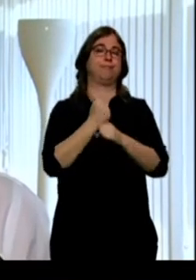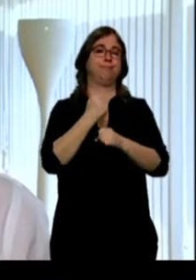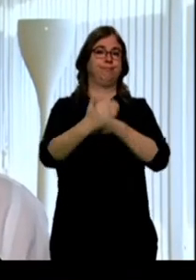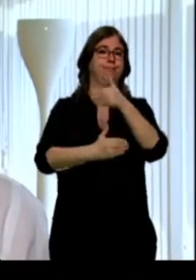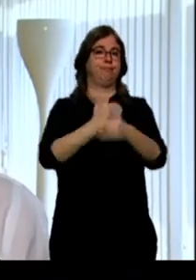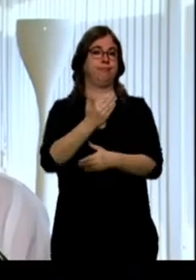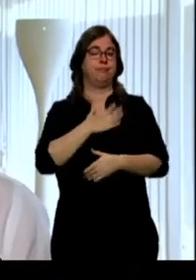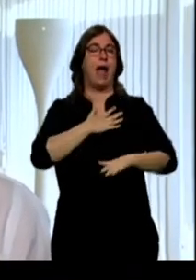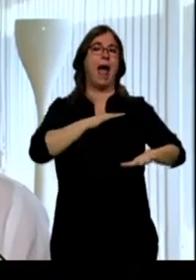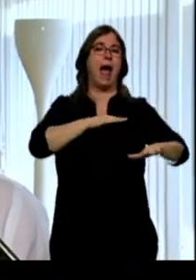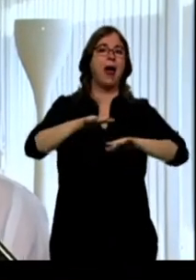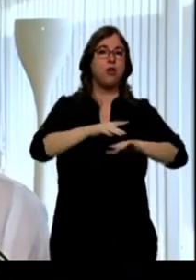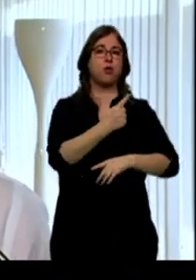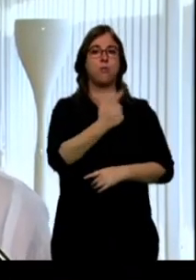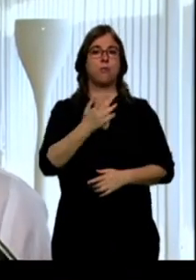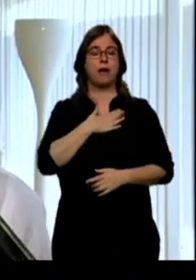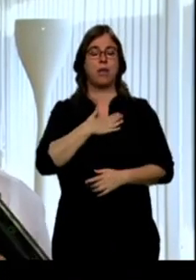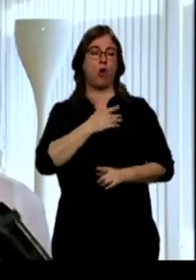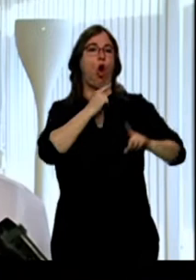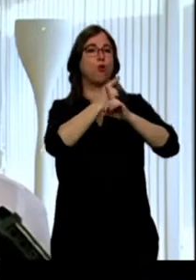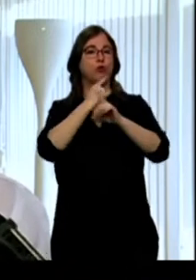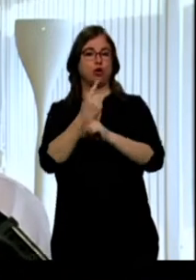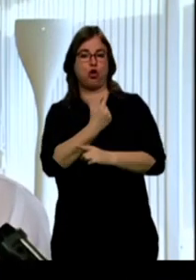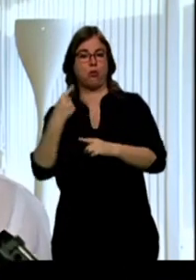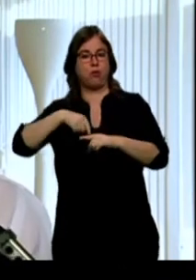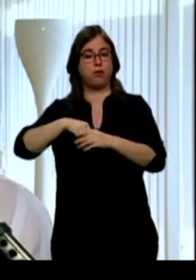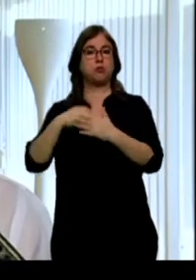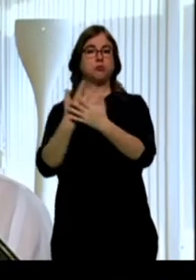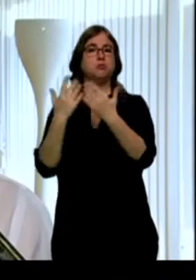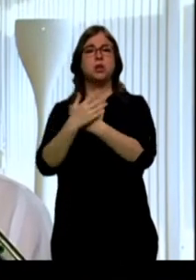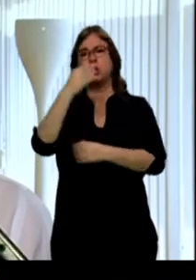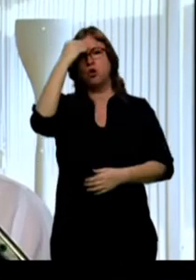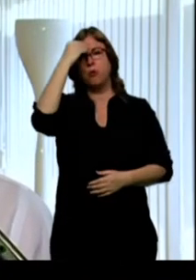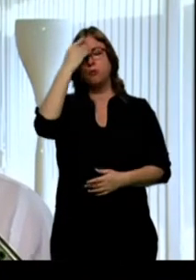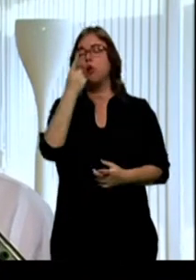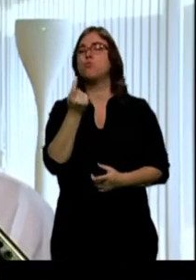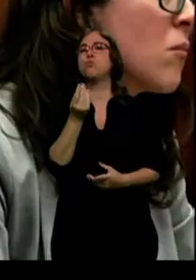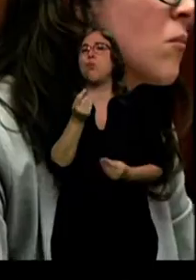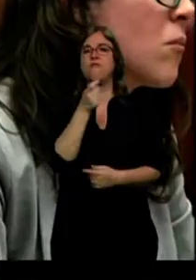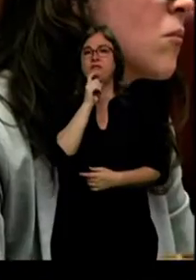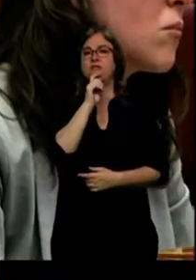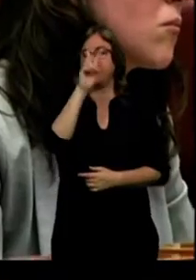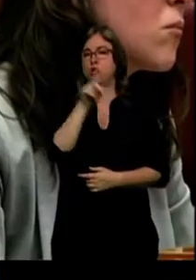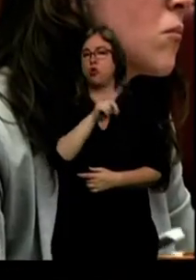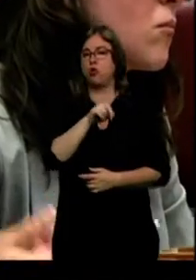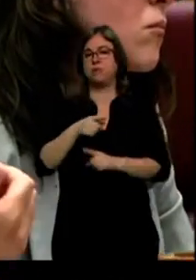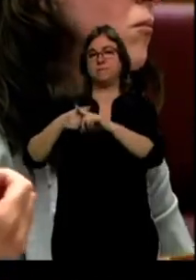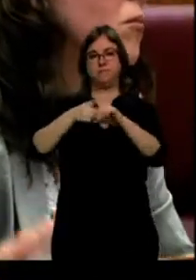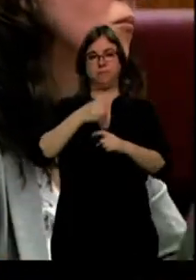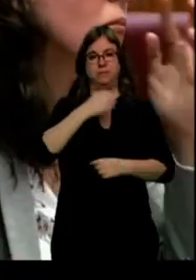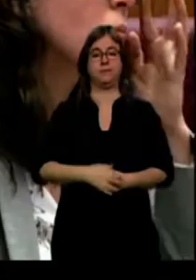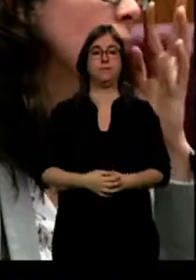de oposición de la mejor manera y yo creo que no va a ser tampoco muy difícil conseguir un acuerdo. Aunque han mantenido muchas